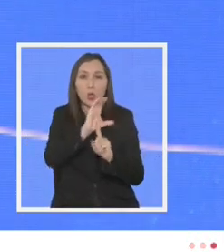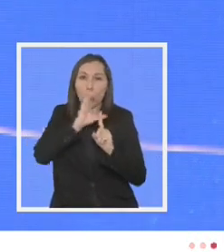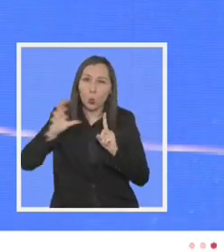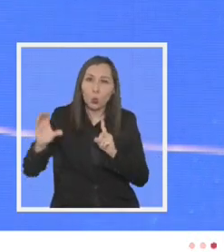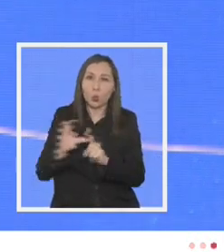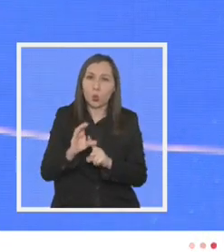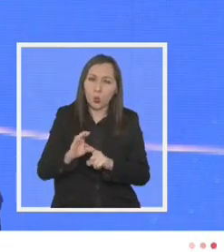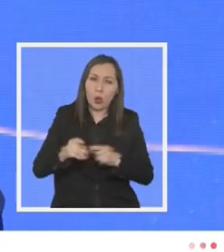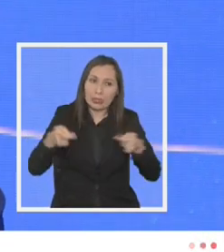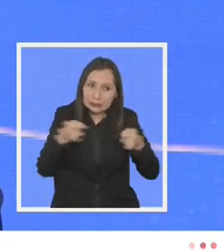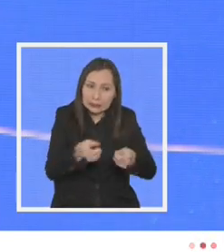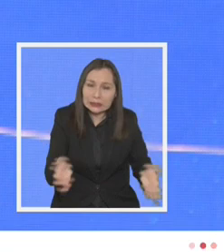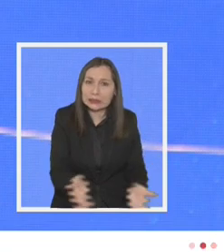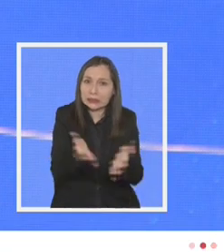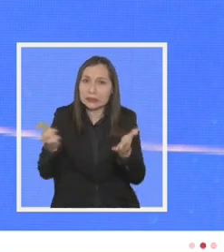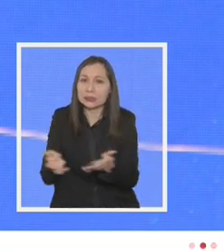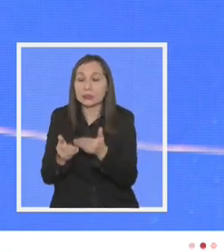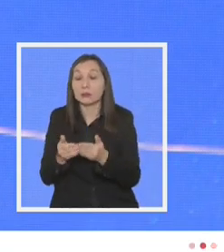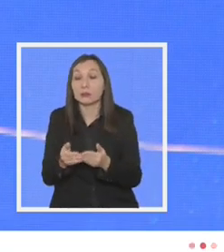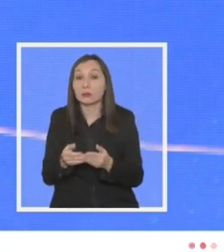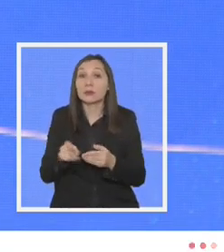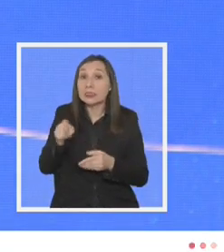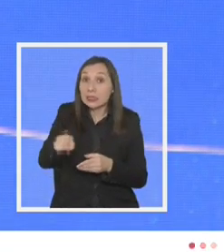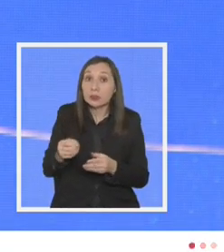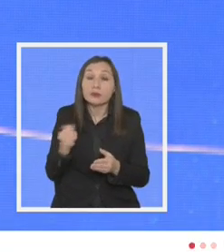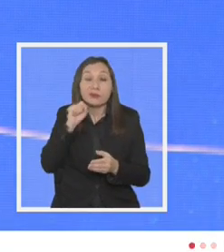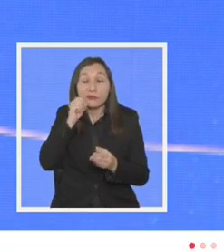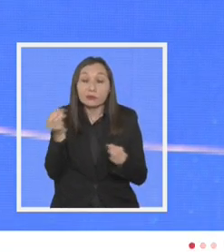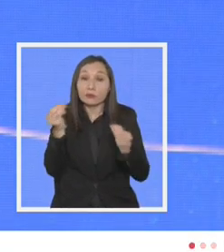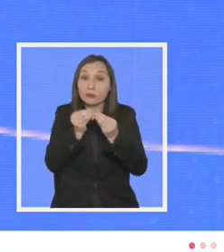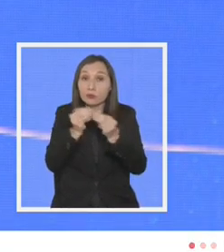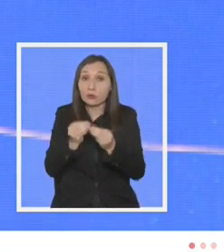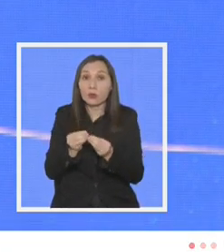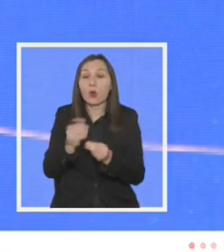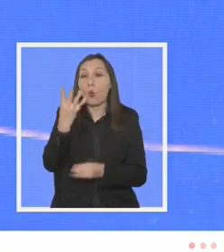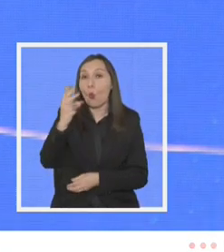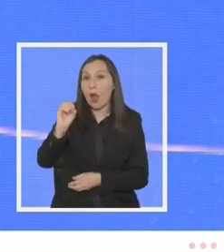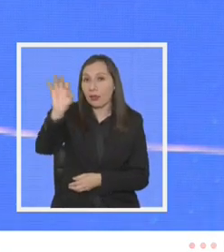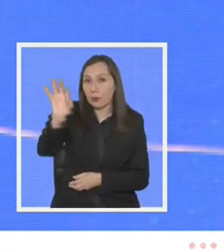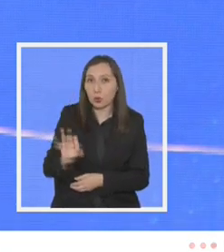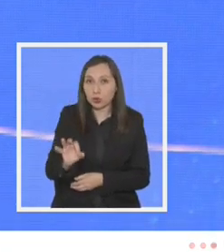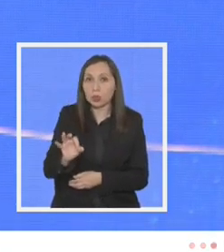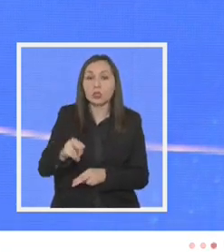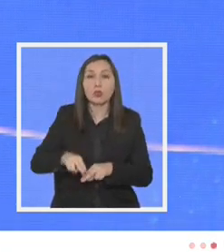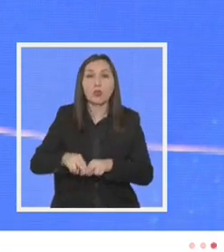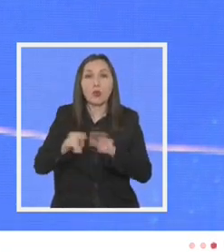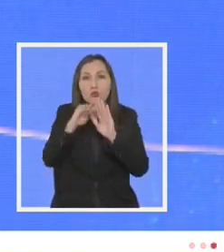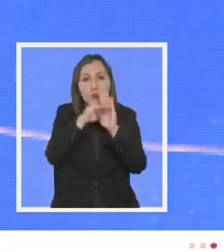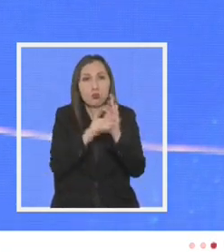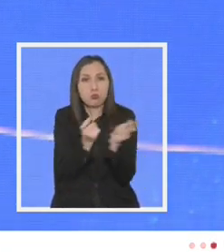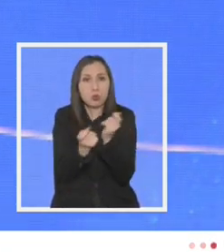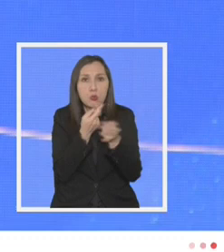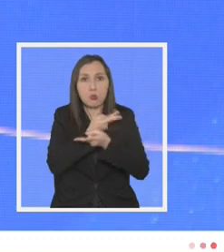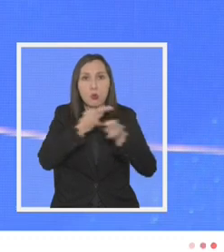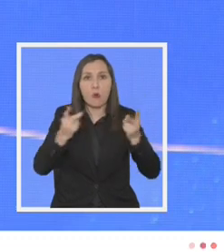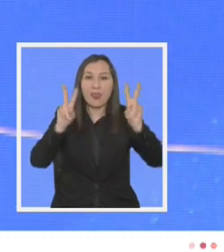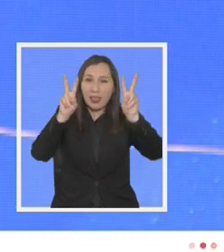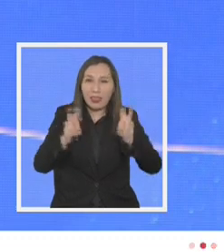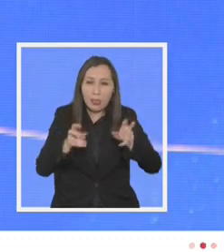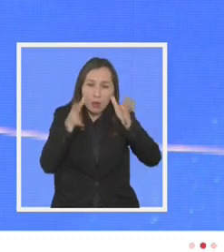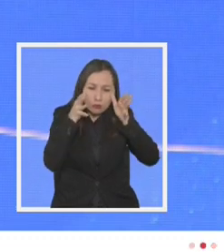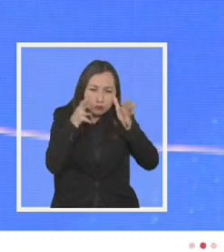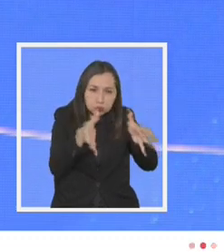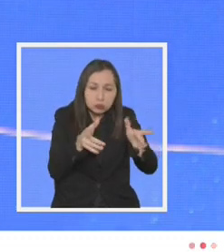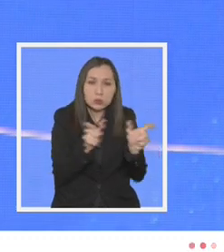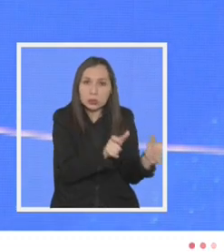cultura ambas sumas representan un aumento de un 40% en el presupuesto público para la materia de